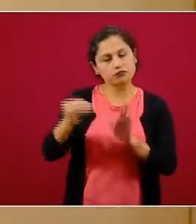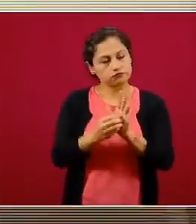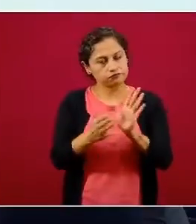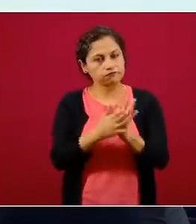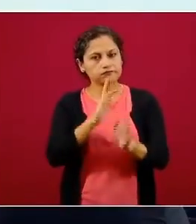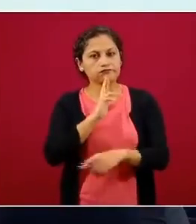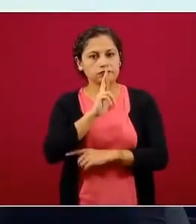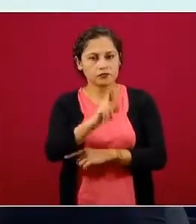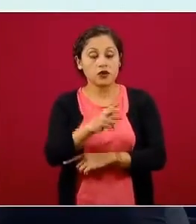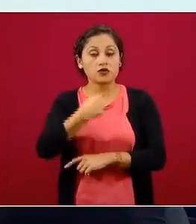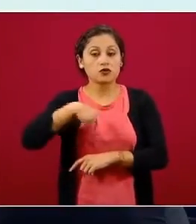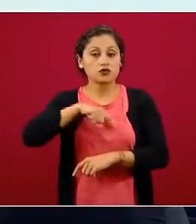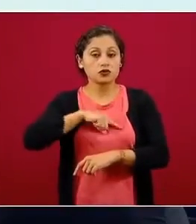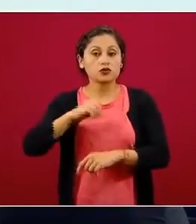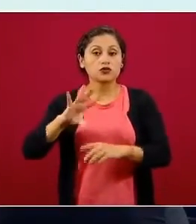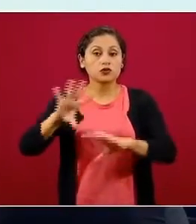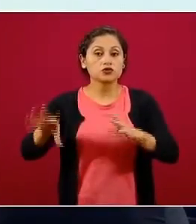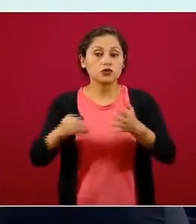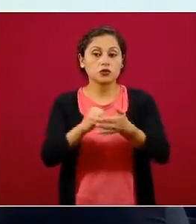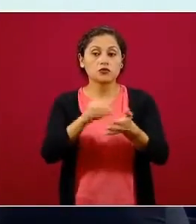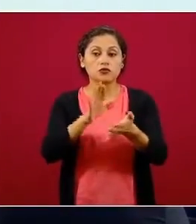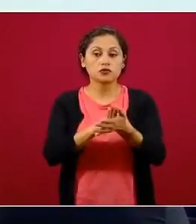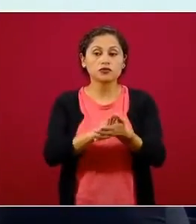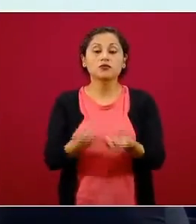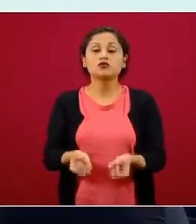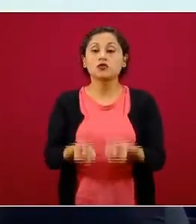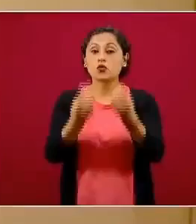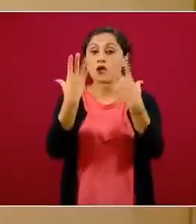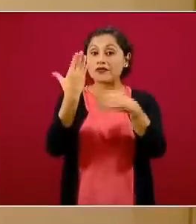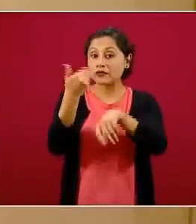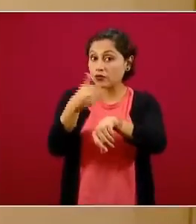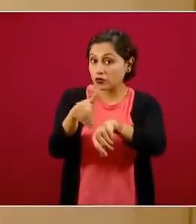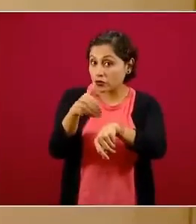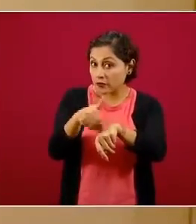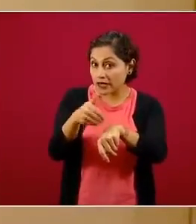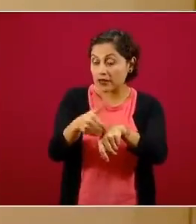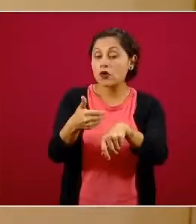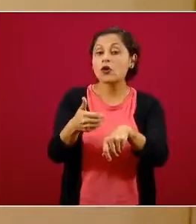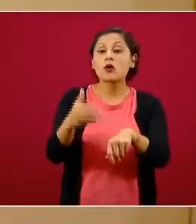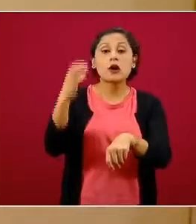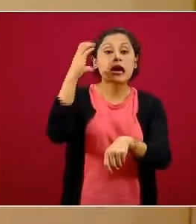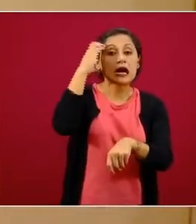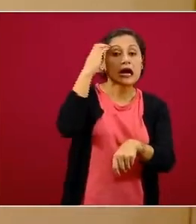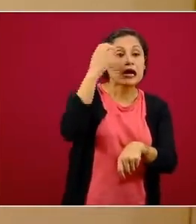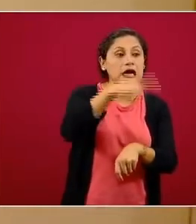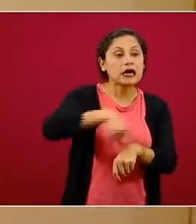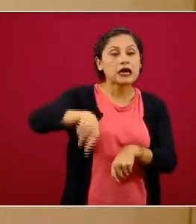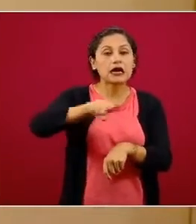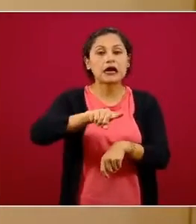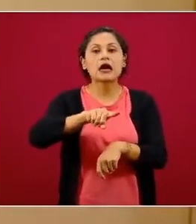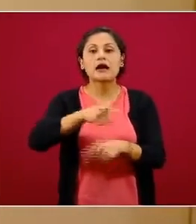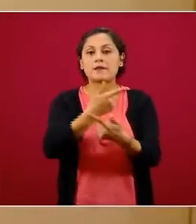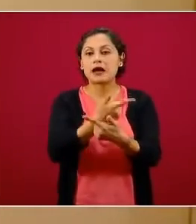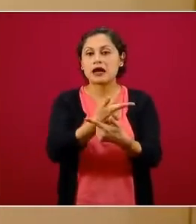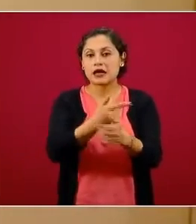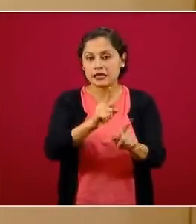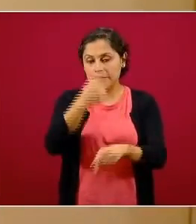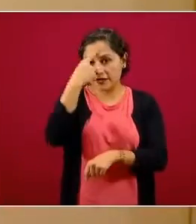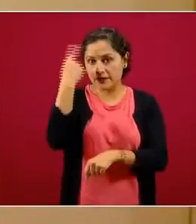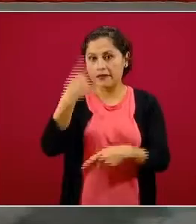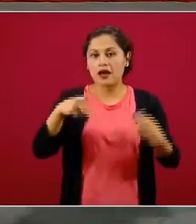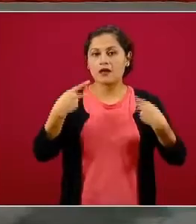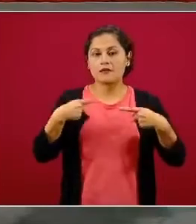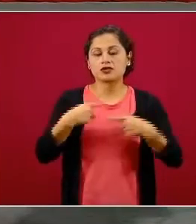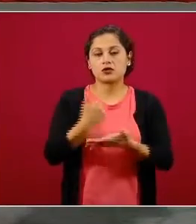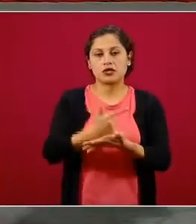decidimos también integrar la cantidad, es decir, el número de camas que hay para efectos de pacientes críticos, es decir, las